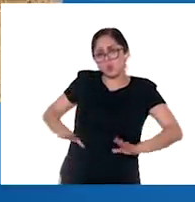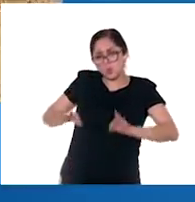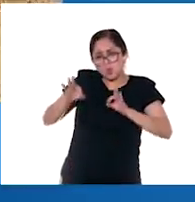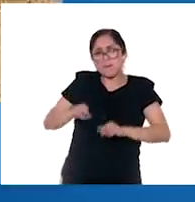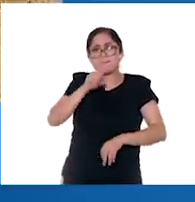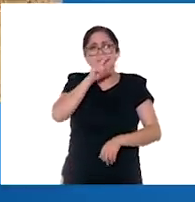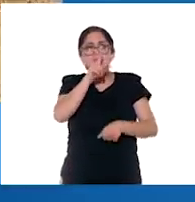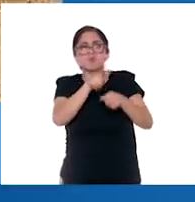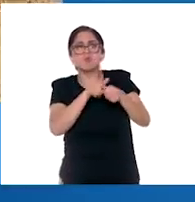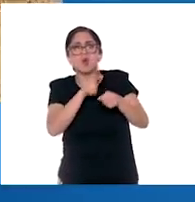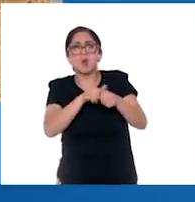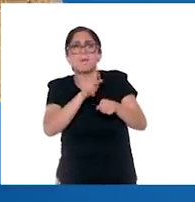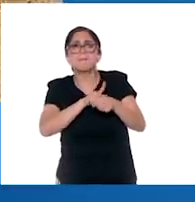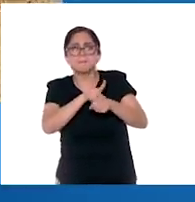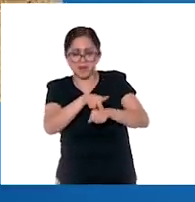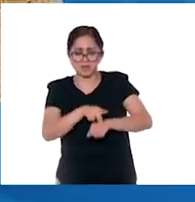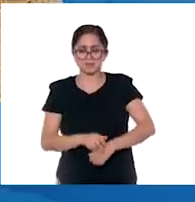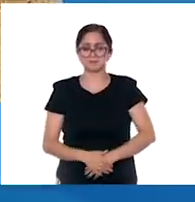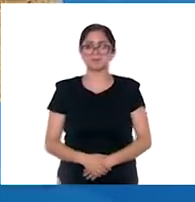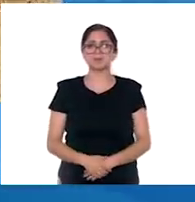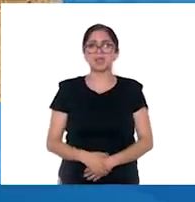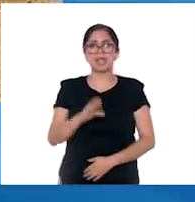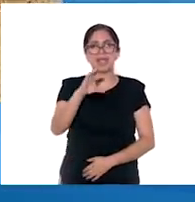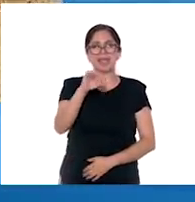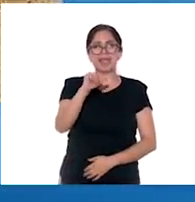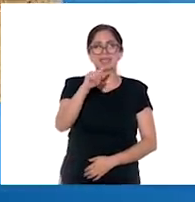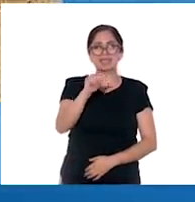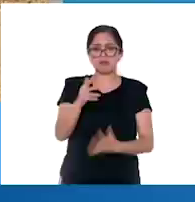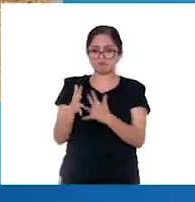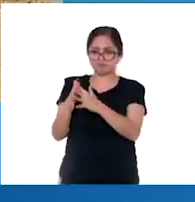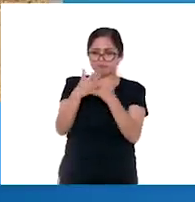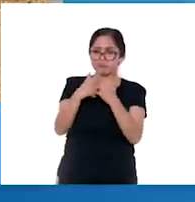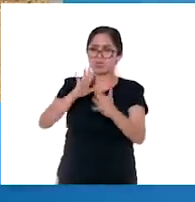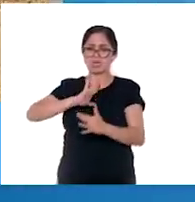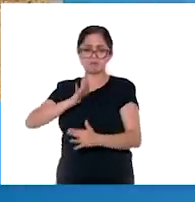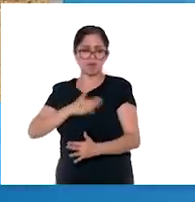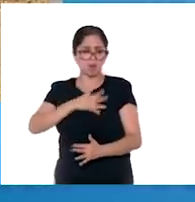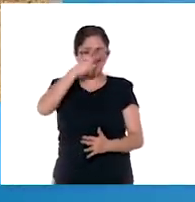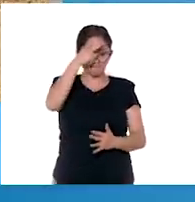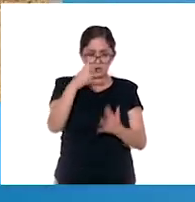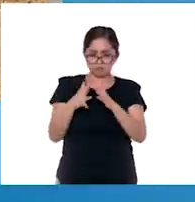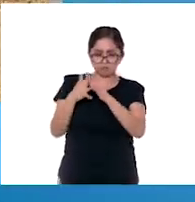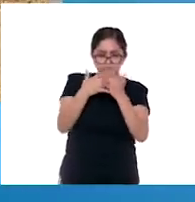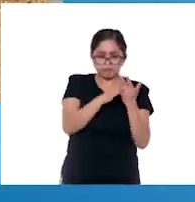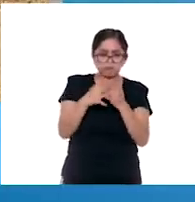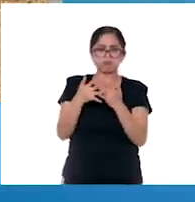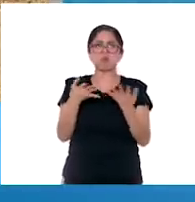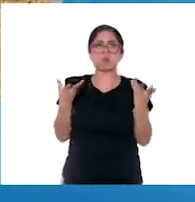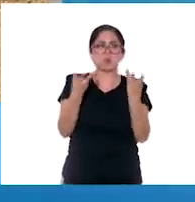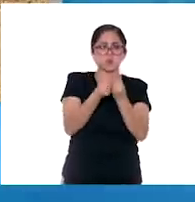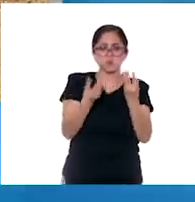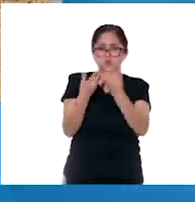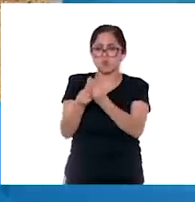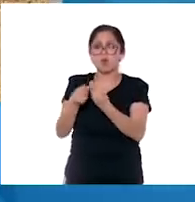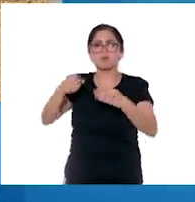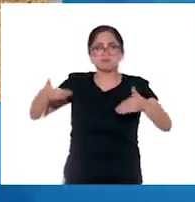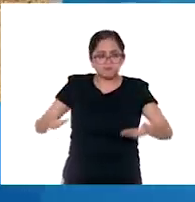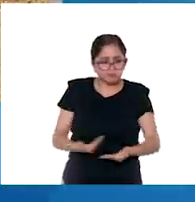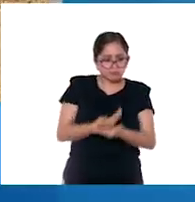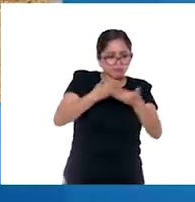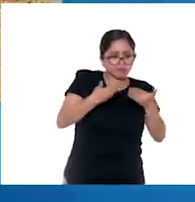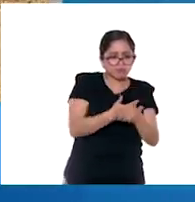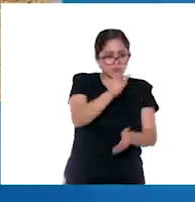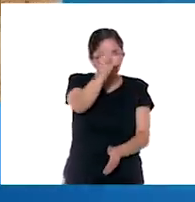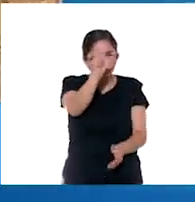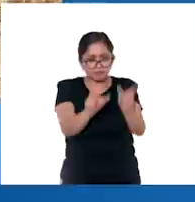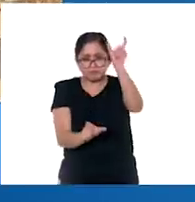sistema de castas Con las mezclas de sangre y razas, surgió la inquietud de clasificar a las personas de acuerdo a su origen. Y